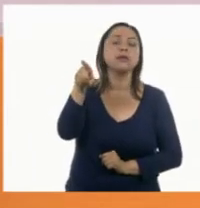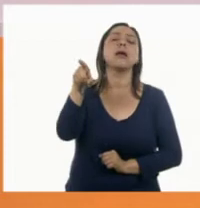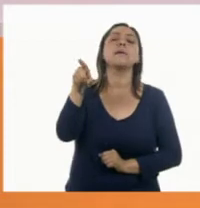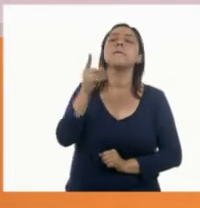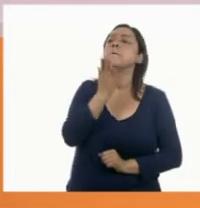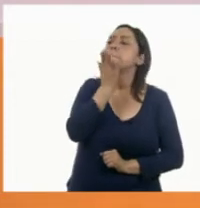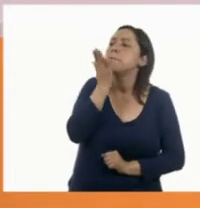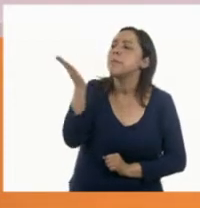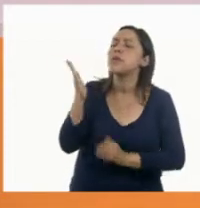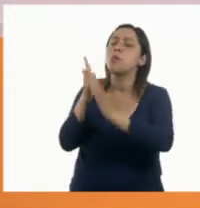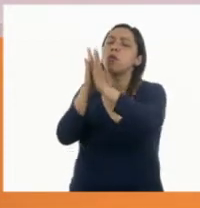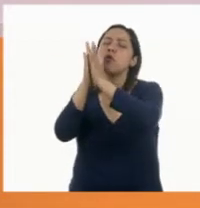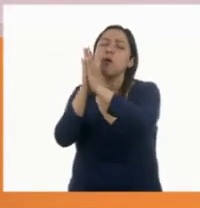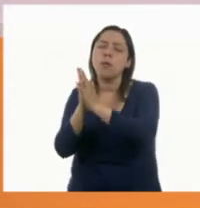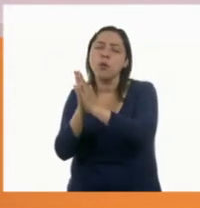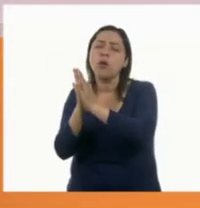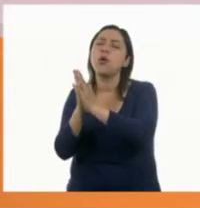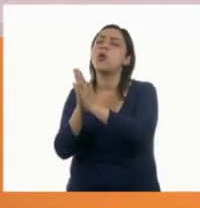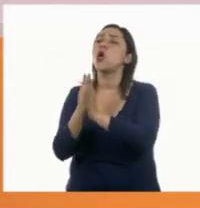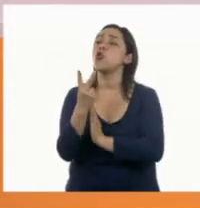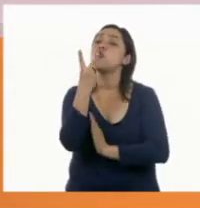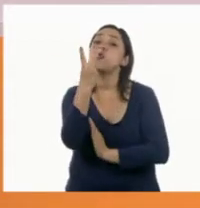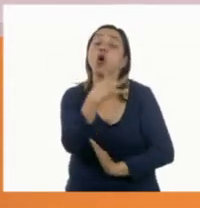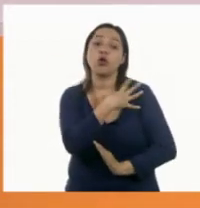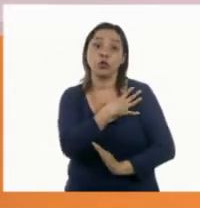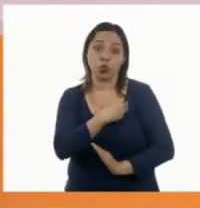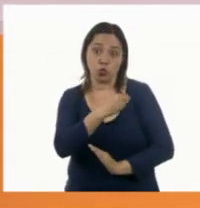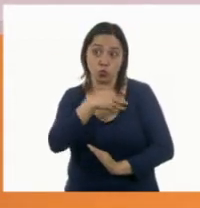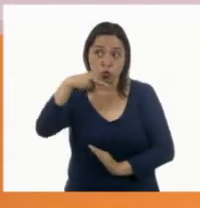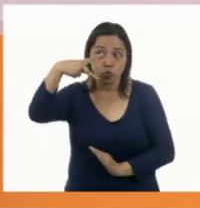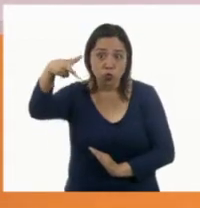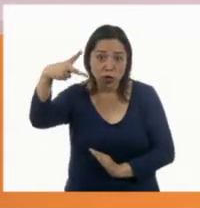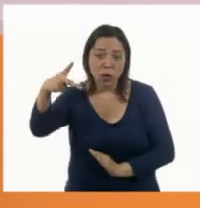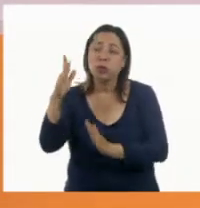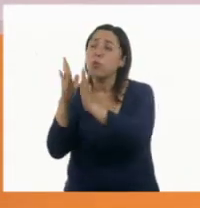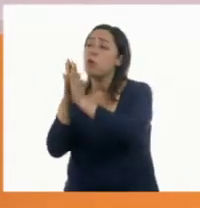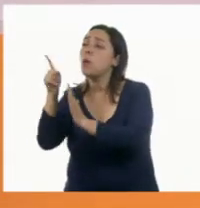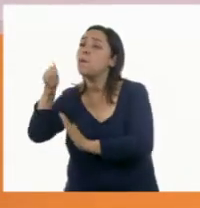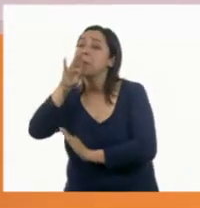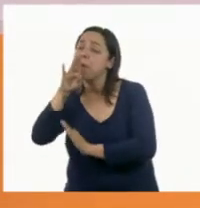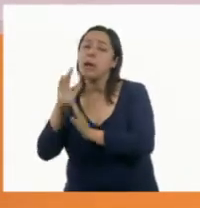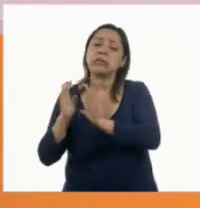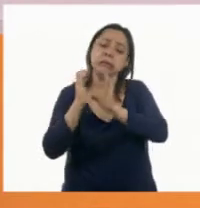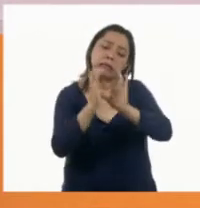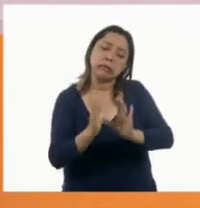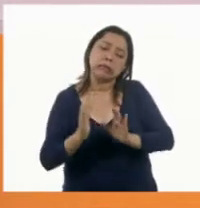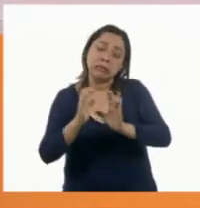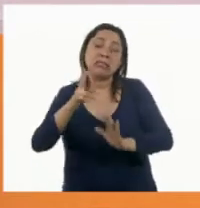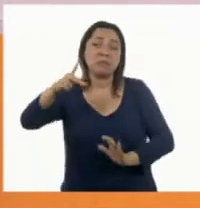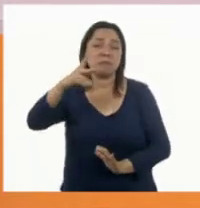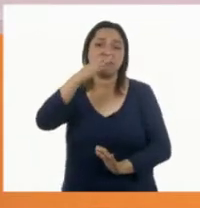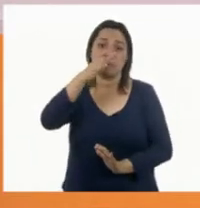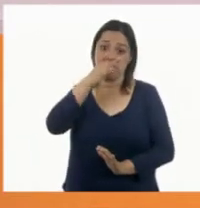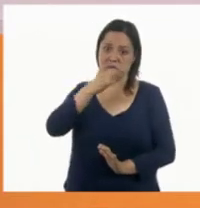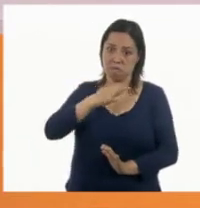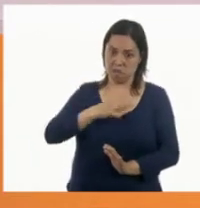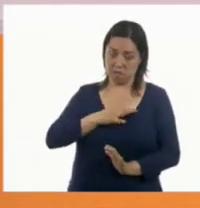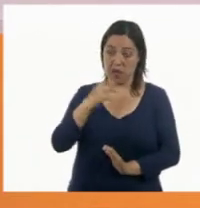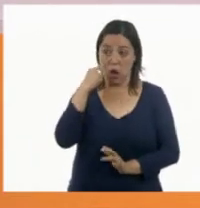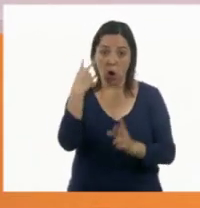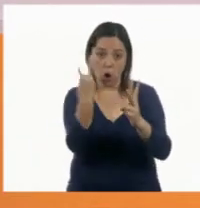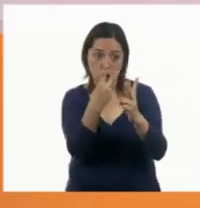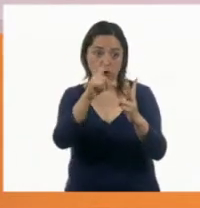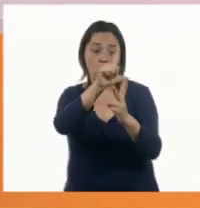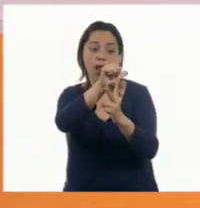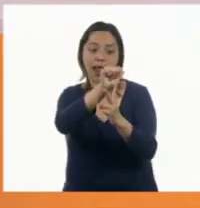que cuidara a dos hijos que tiene. Pero nos avisó, estos dos pequeños se llaman Lalo y